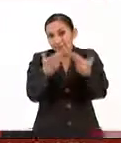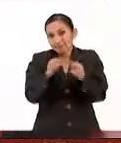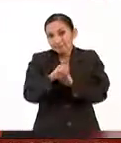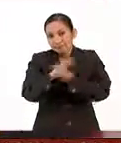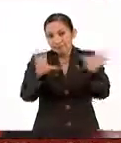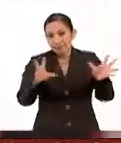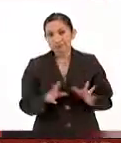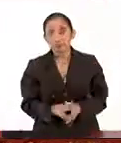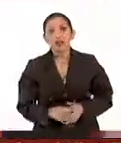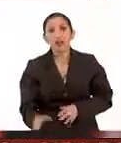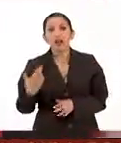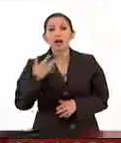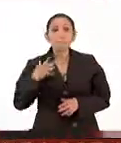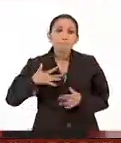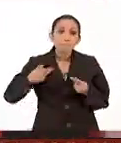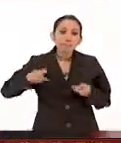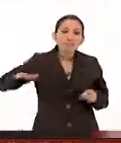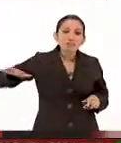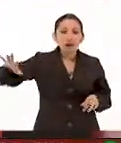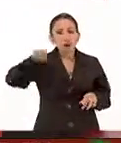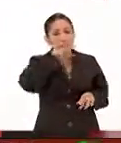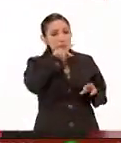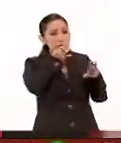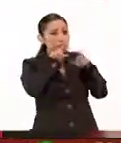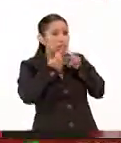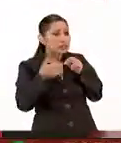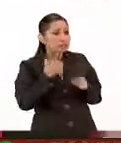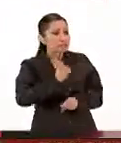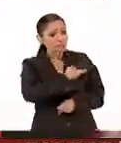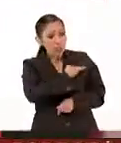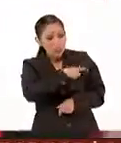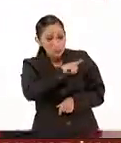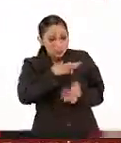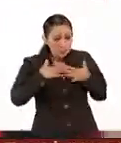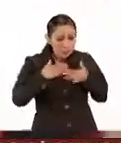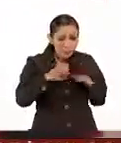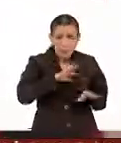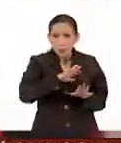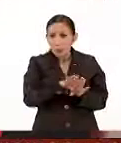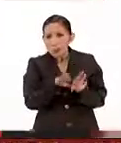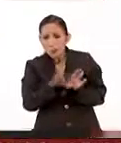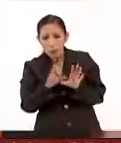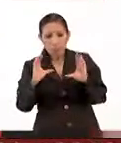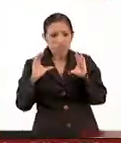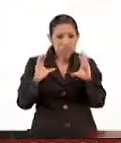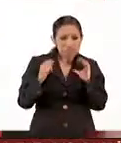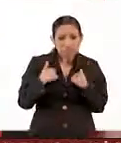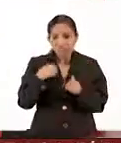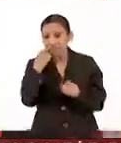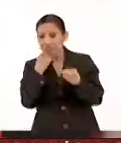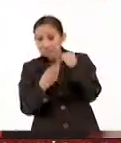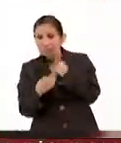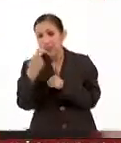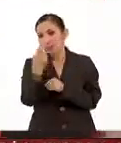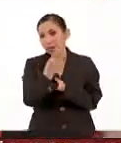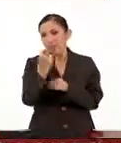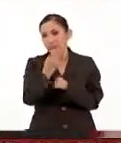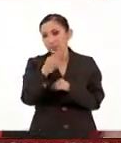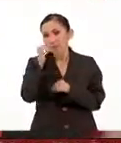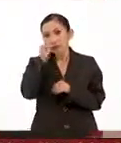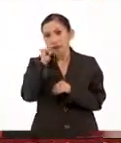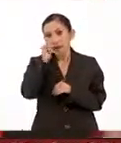La sociedad estamos preocupados por nuestra salud. Entonces, se requieren